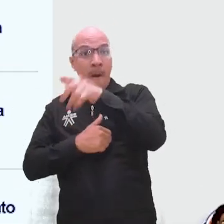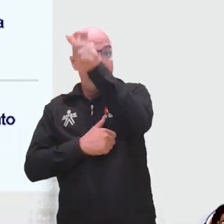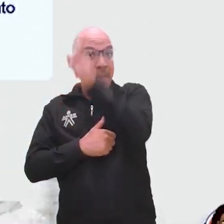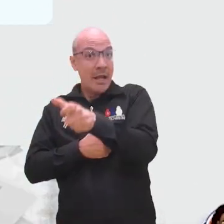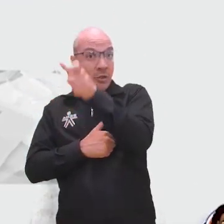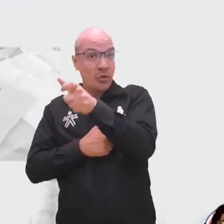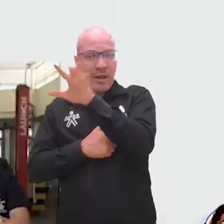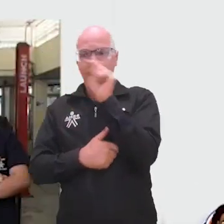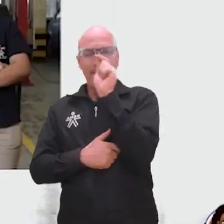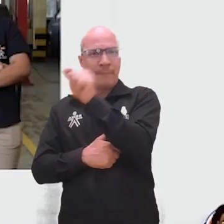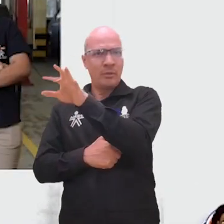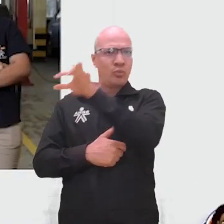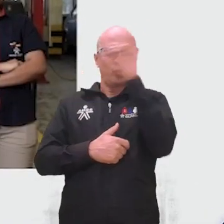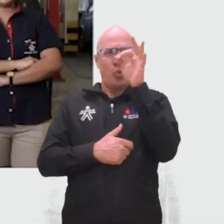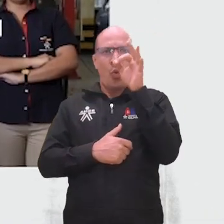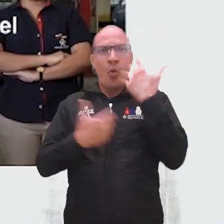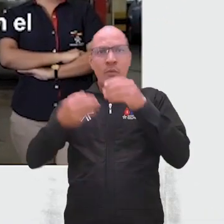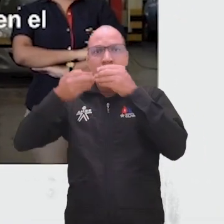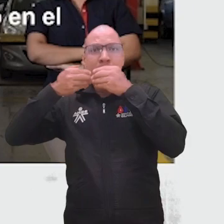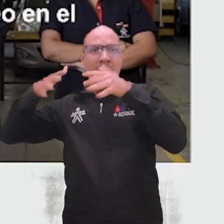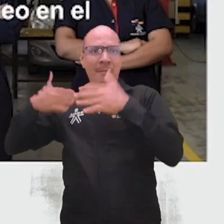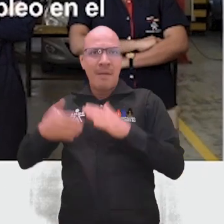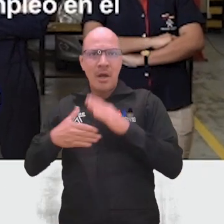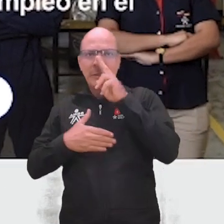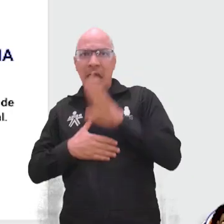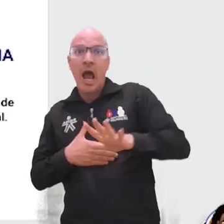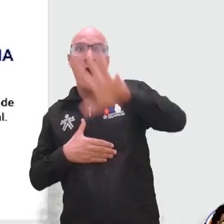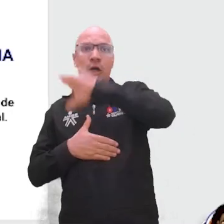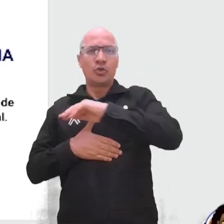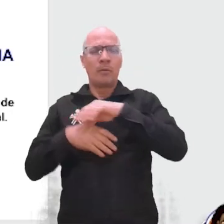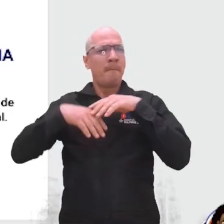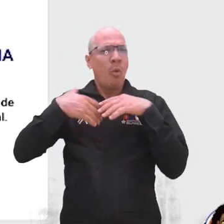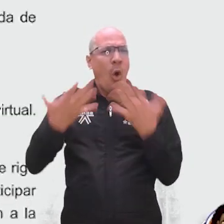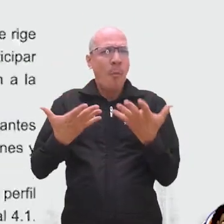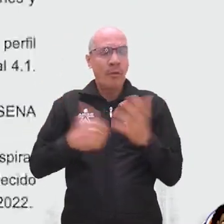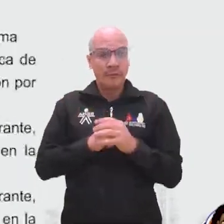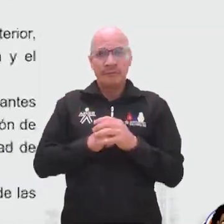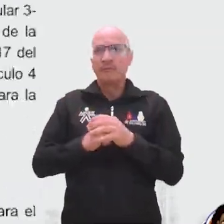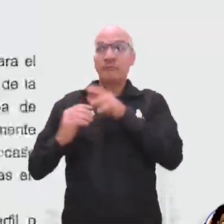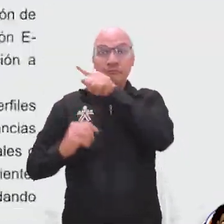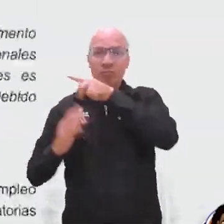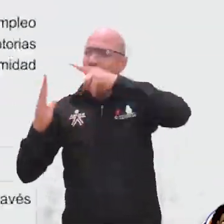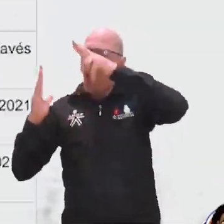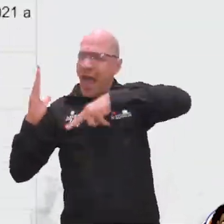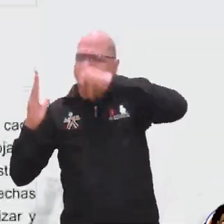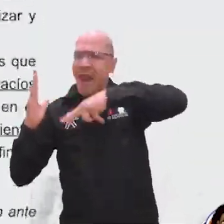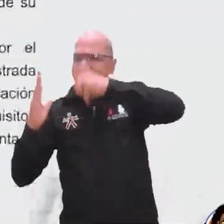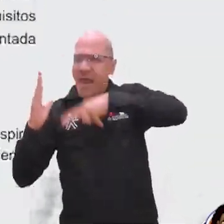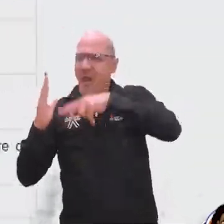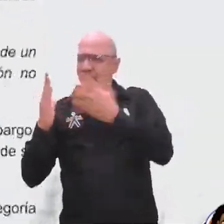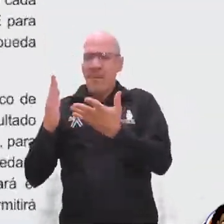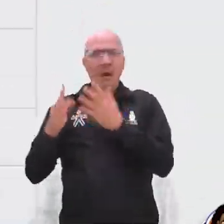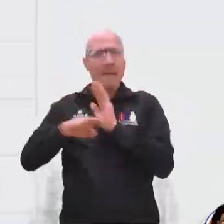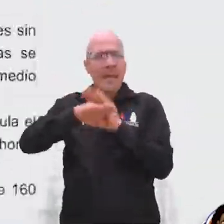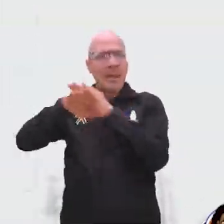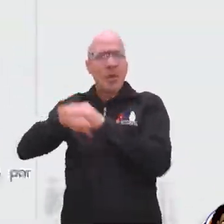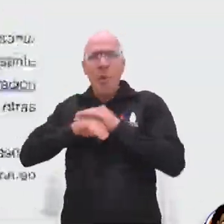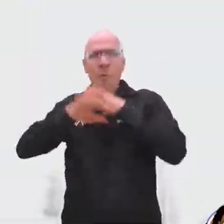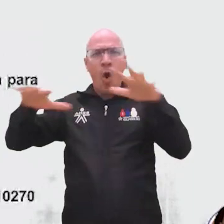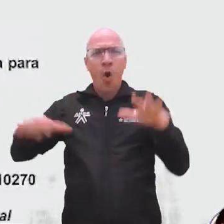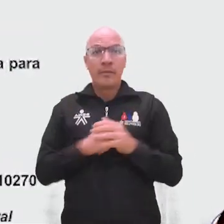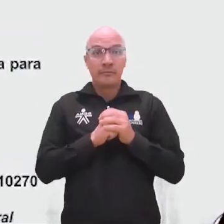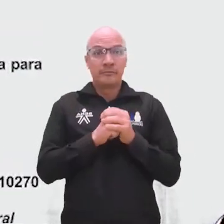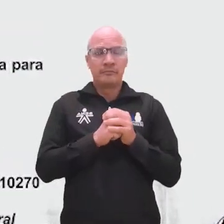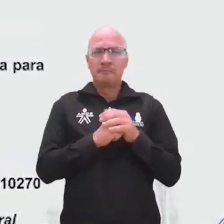Personas, selecciona la opción Convocatorias Nacionales. Antes de aspirar, lee los términos y condiciones de la invitación pública.